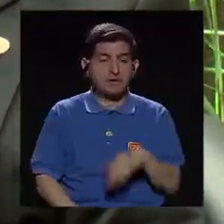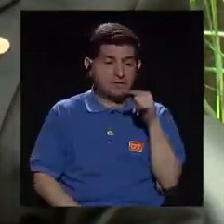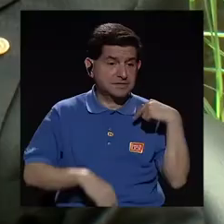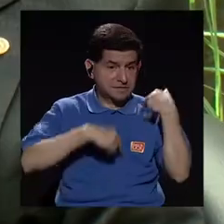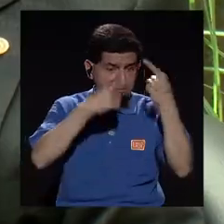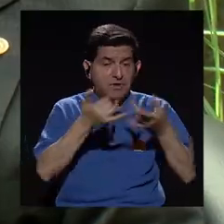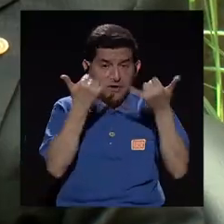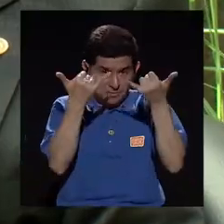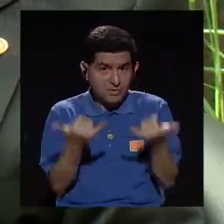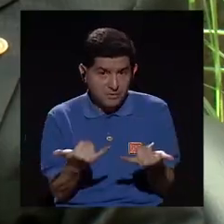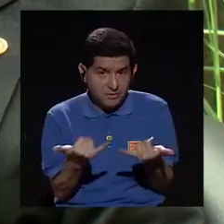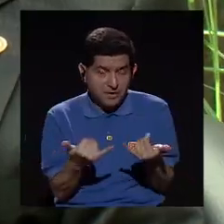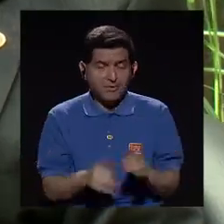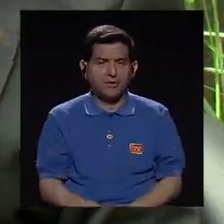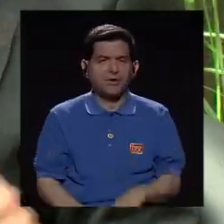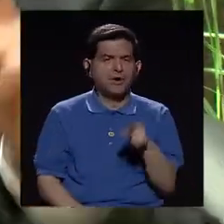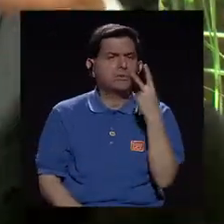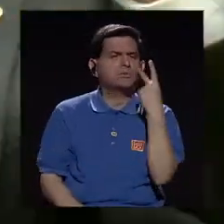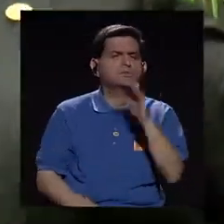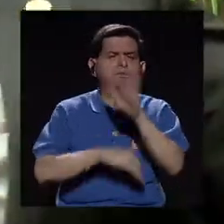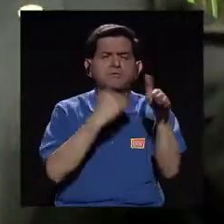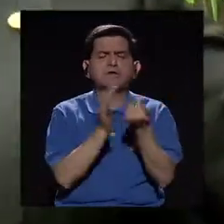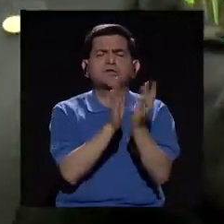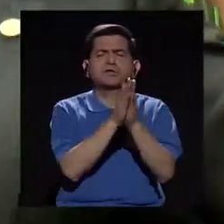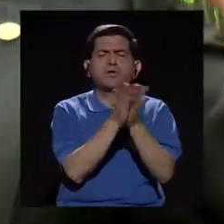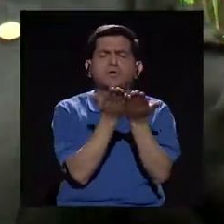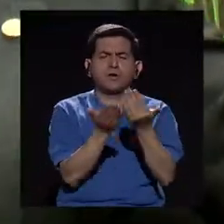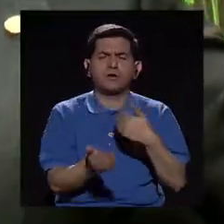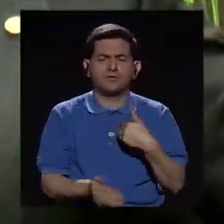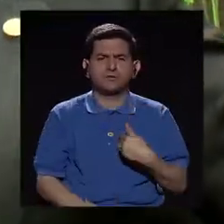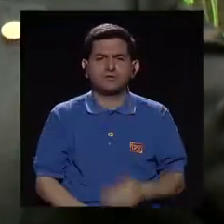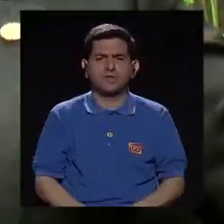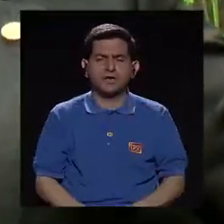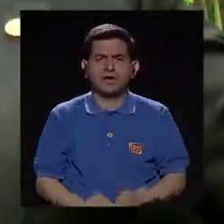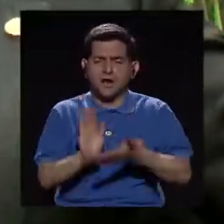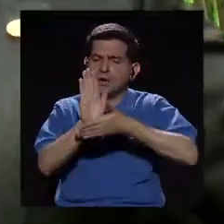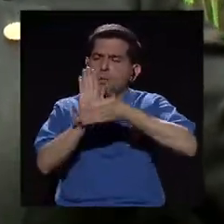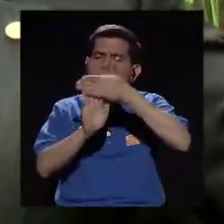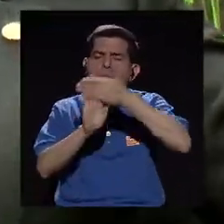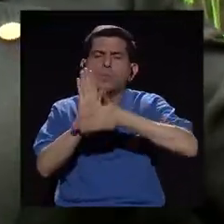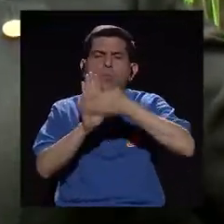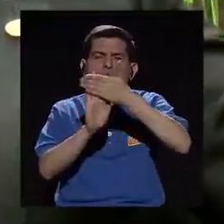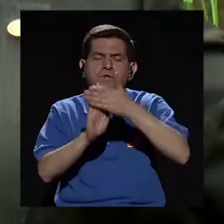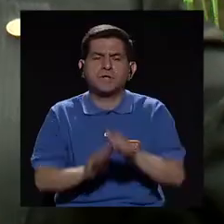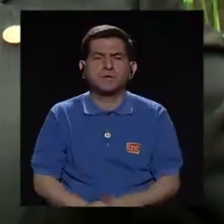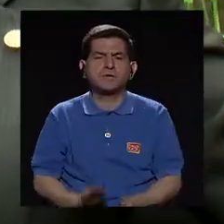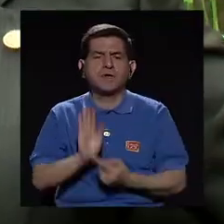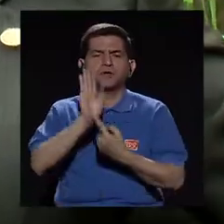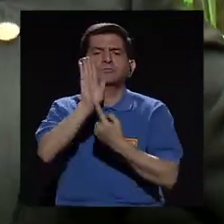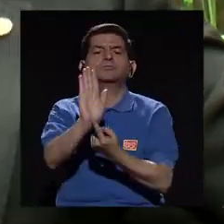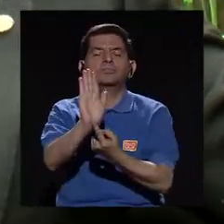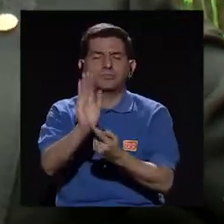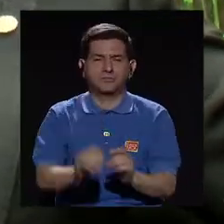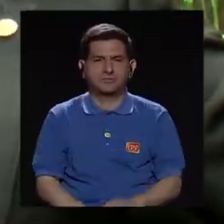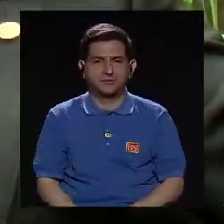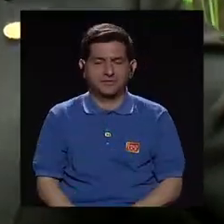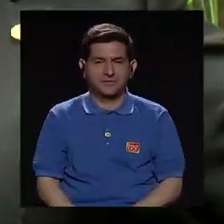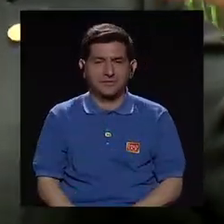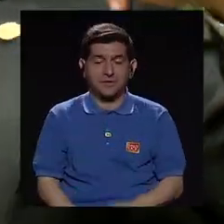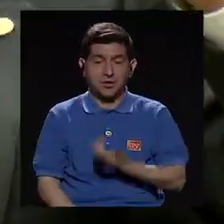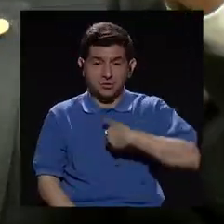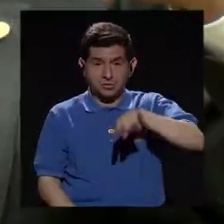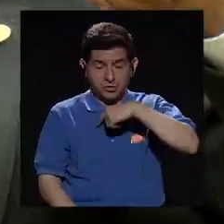de nuestros rincones en este momento, usted va ver que todos los libros tienen las portadas, las carátulas, hacia afuera. Y ahí,